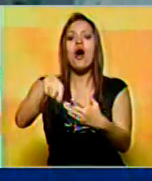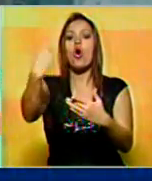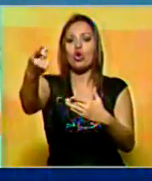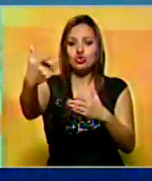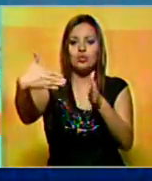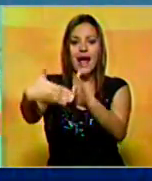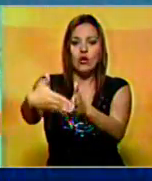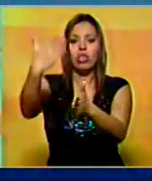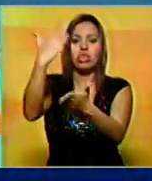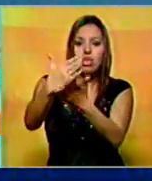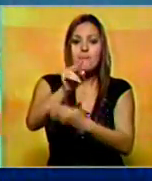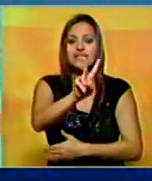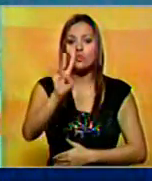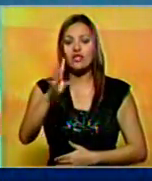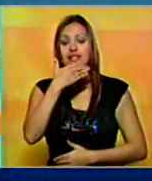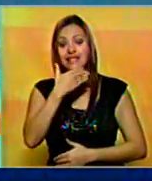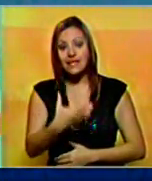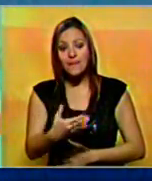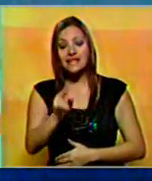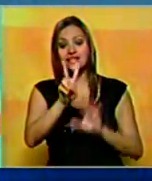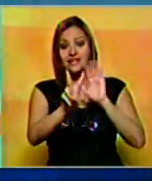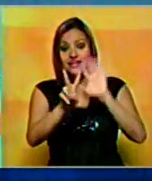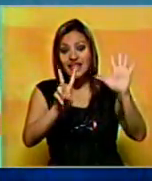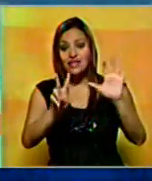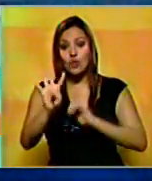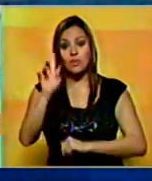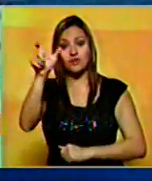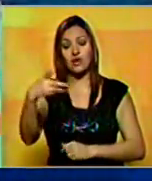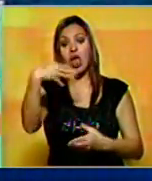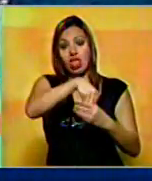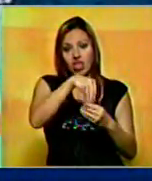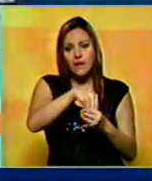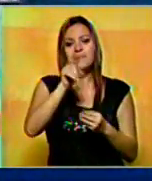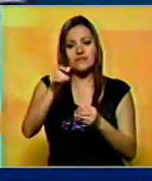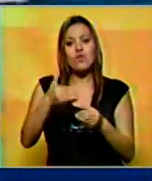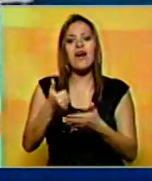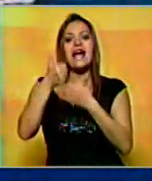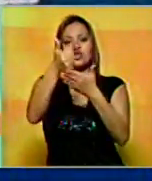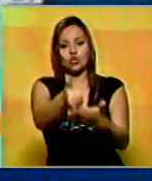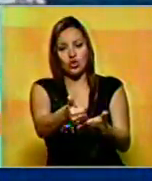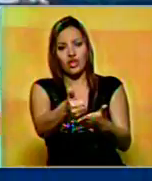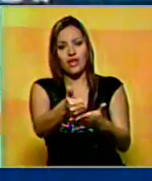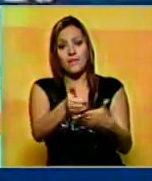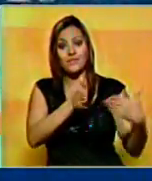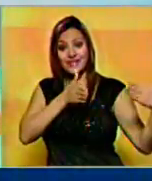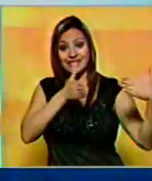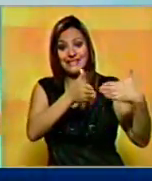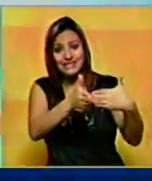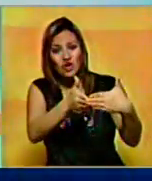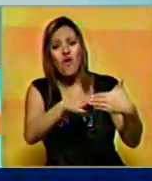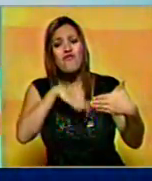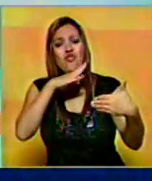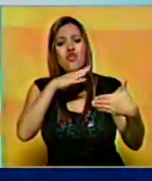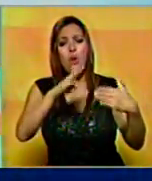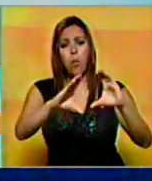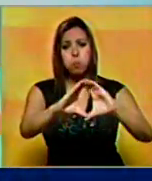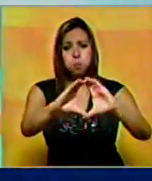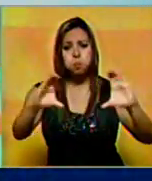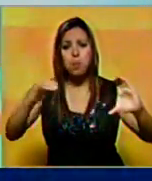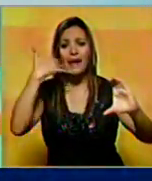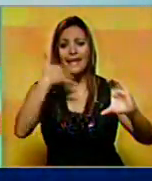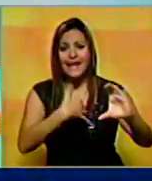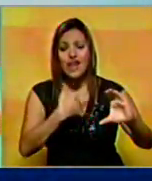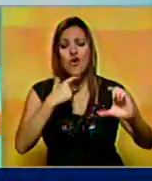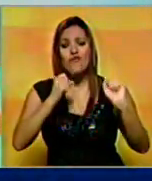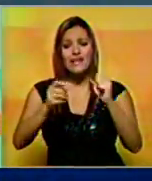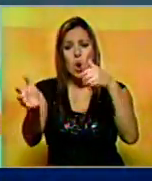el 24 de diciembre con 74 personas a bordo. La embarcación se encuentra varada entre gruesas capas de hielo que fueron impulsadas